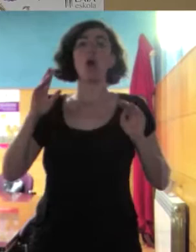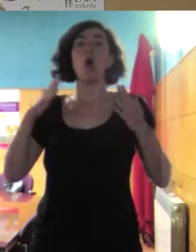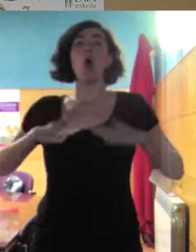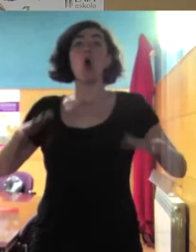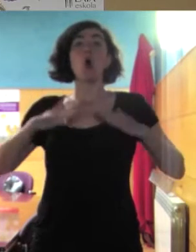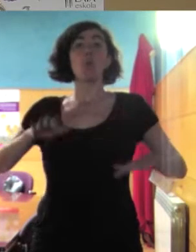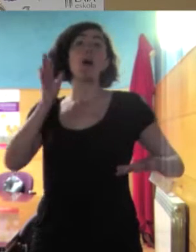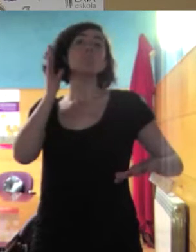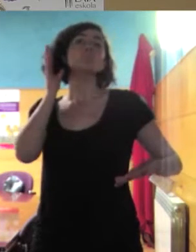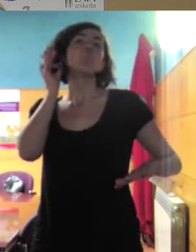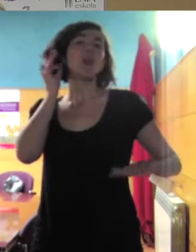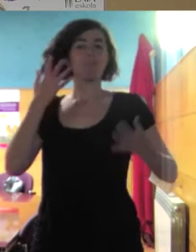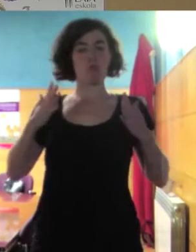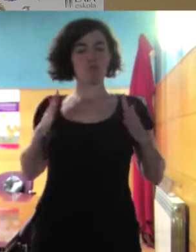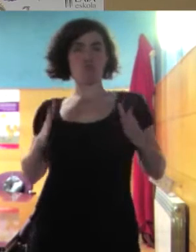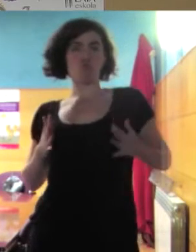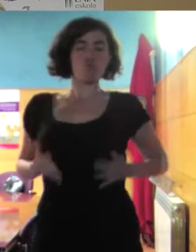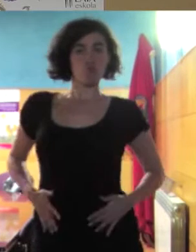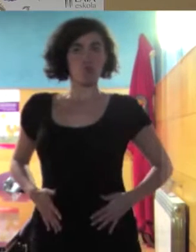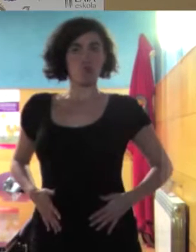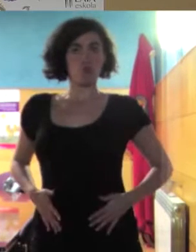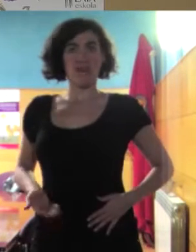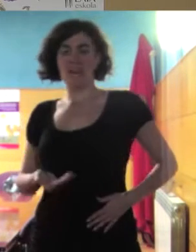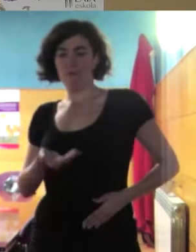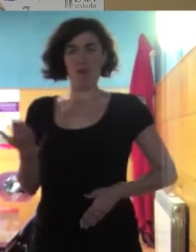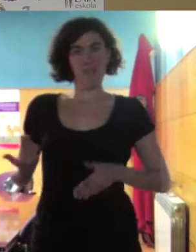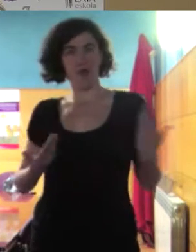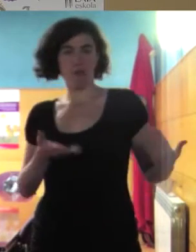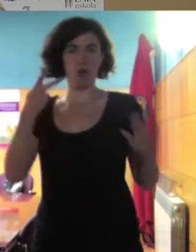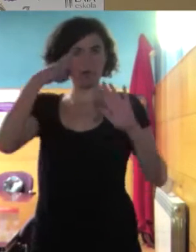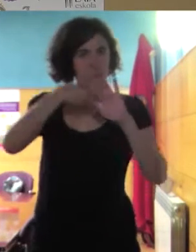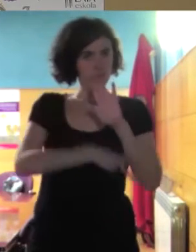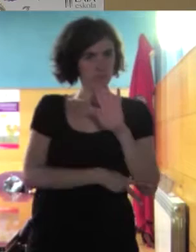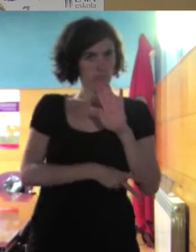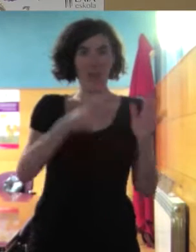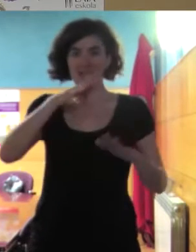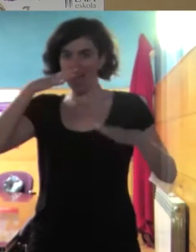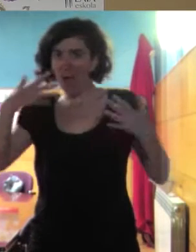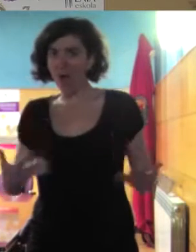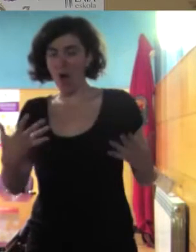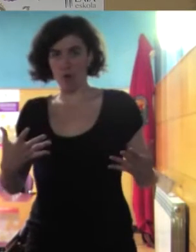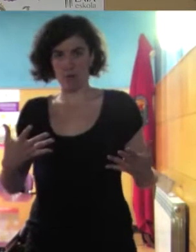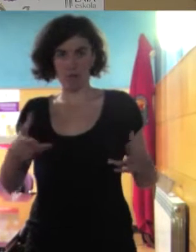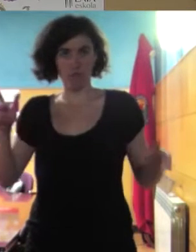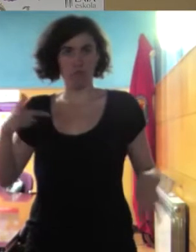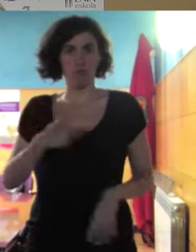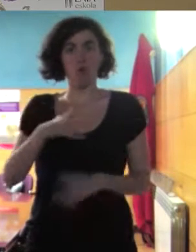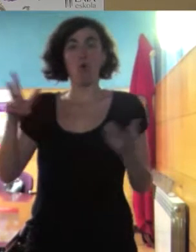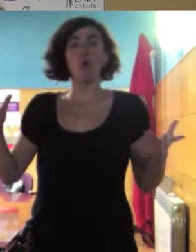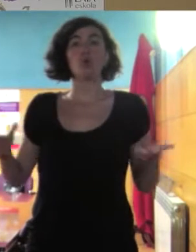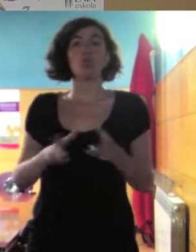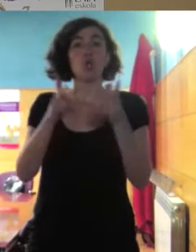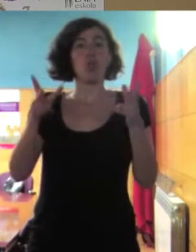ropa y esté más pegada esto está pasando ahora en mi patriarcado no en el de mi abuela no en el de Arabia